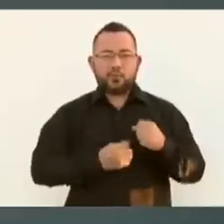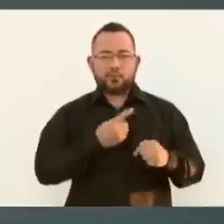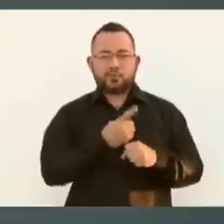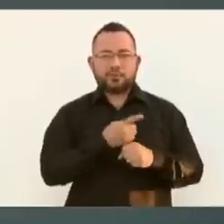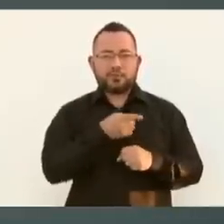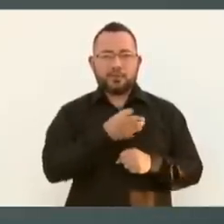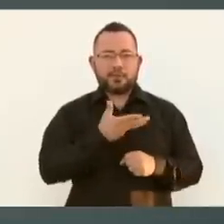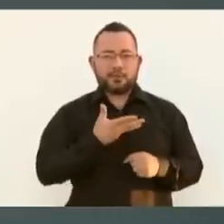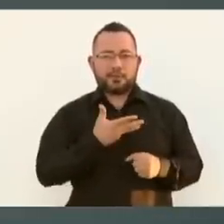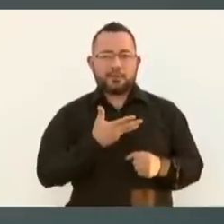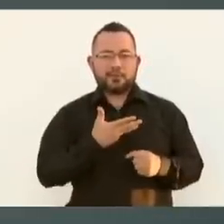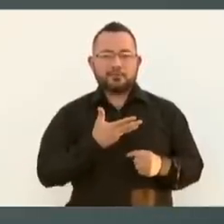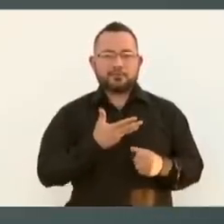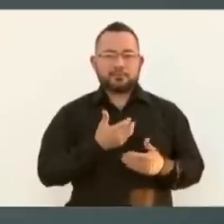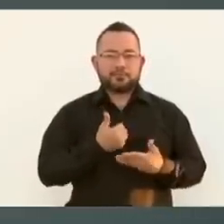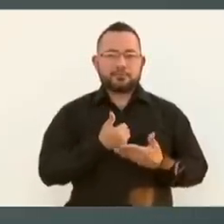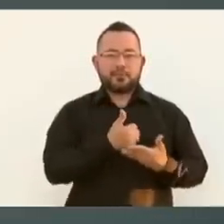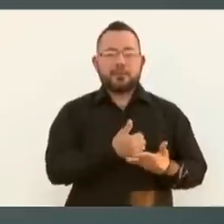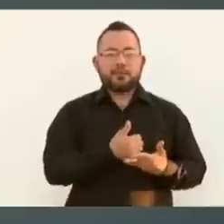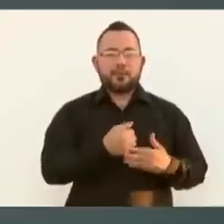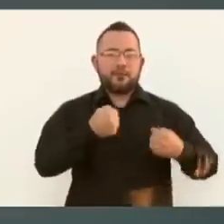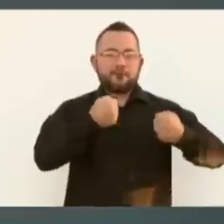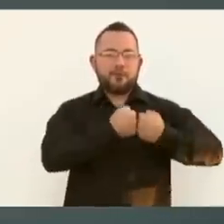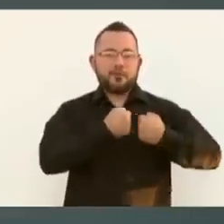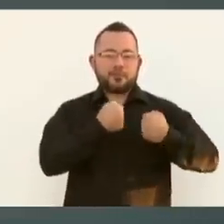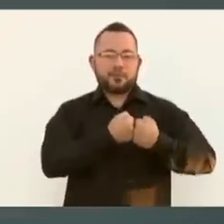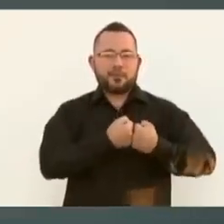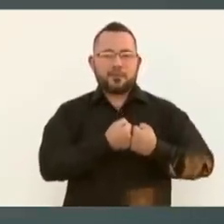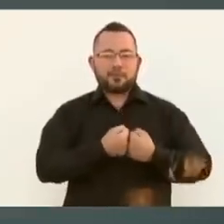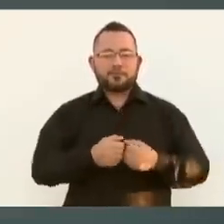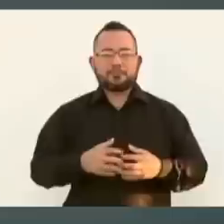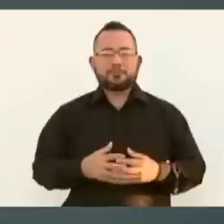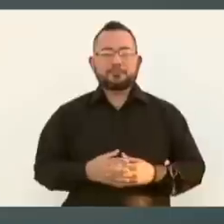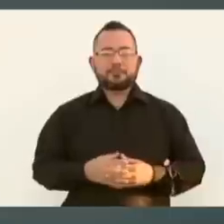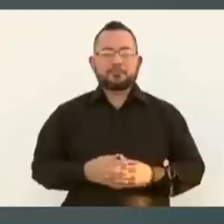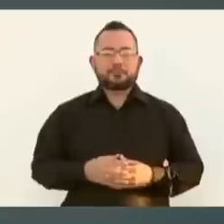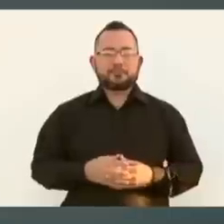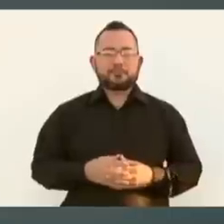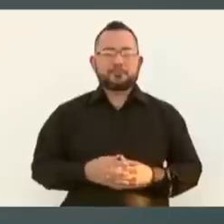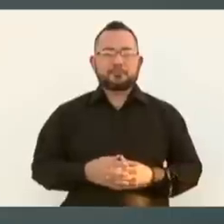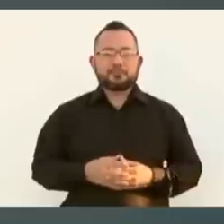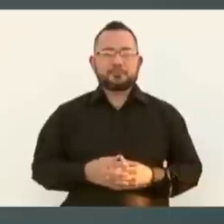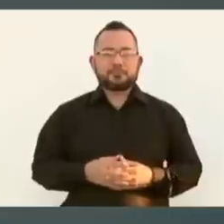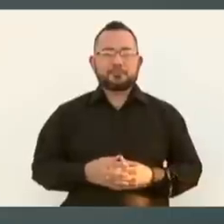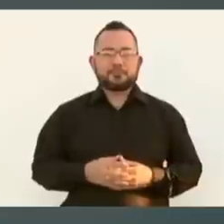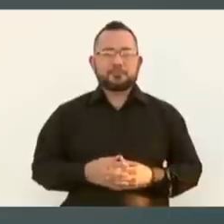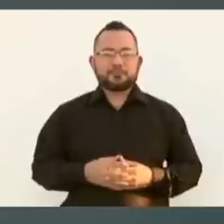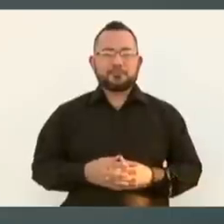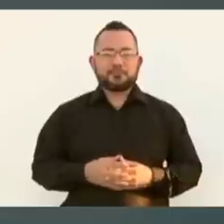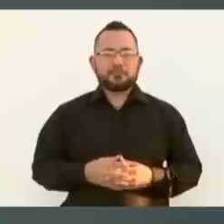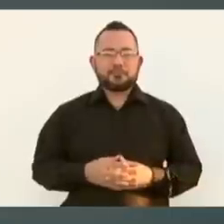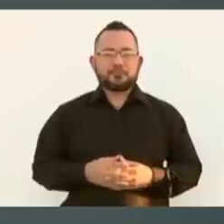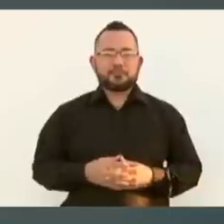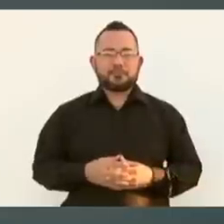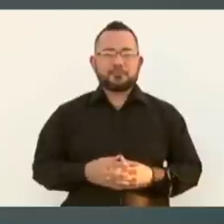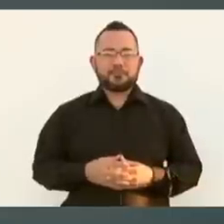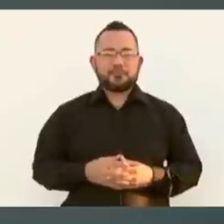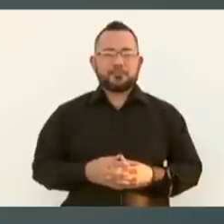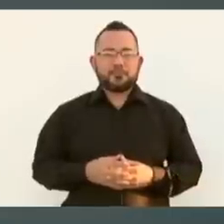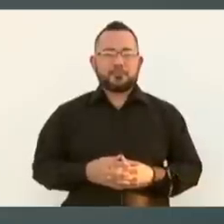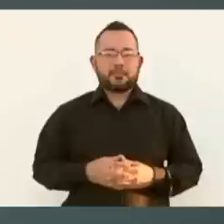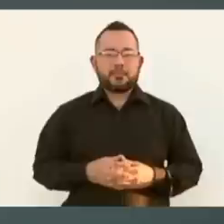zona franca de la frontera, aquí se tiene